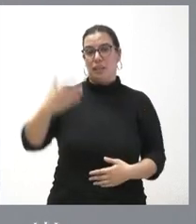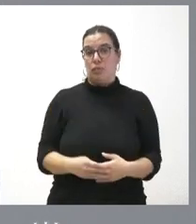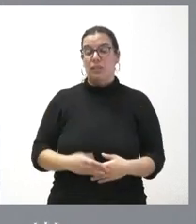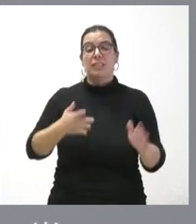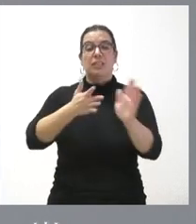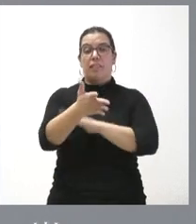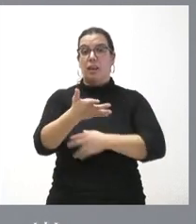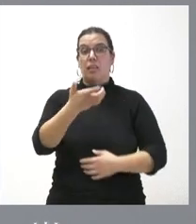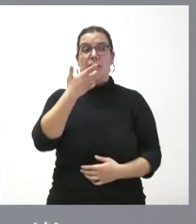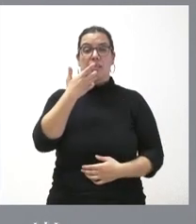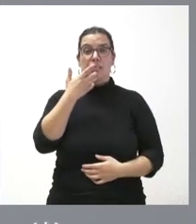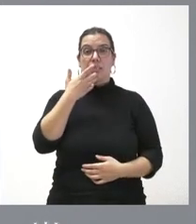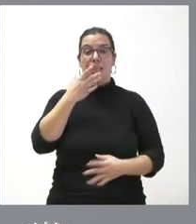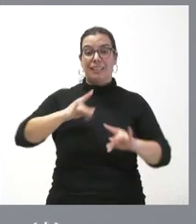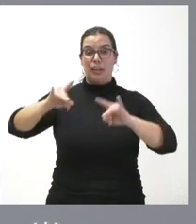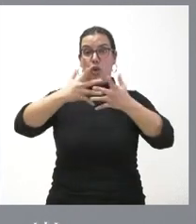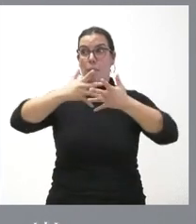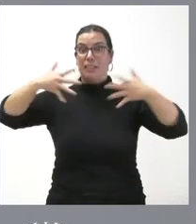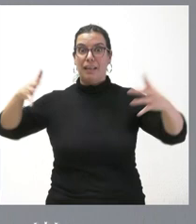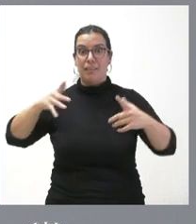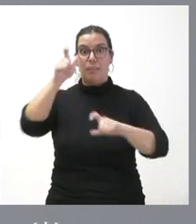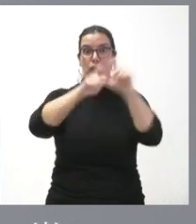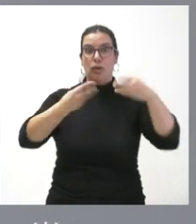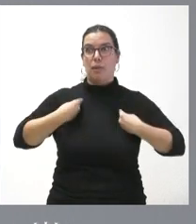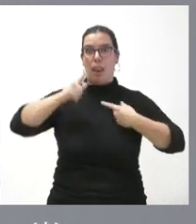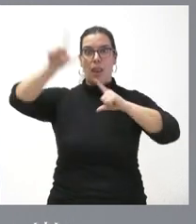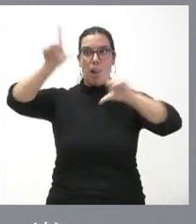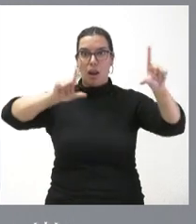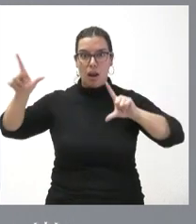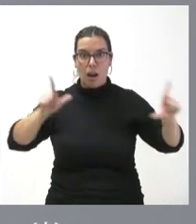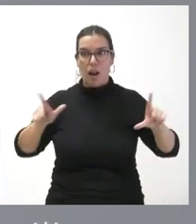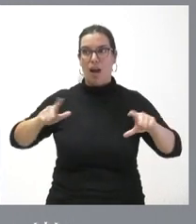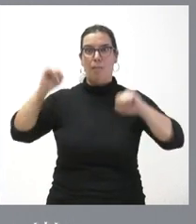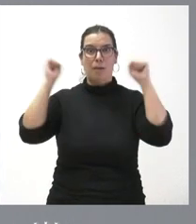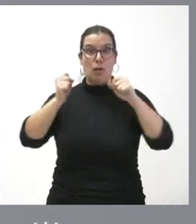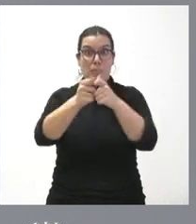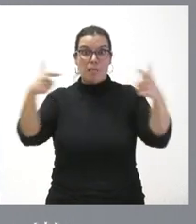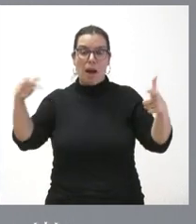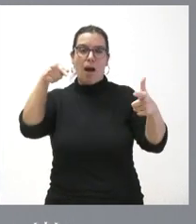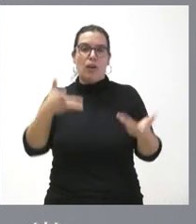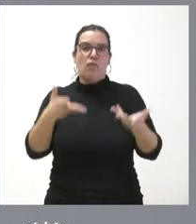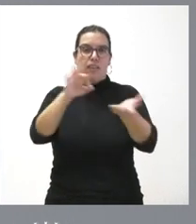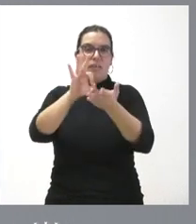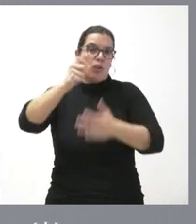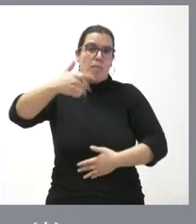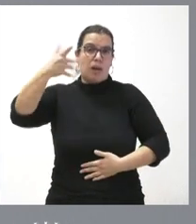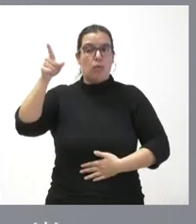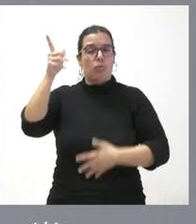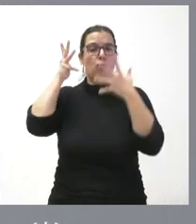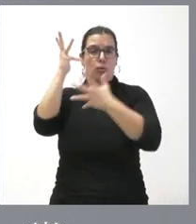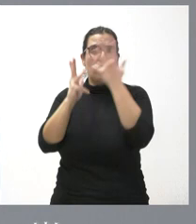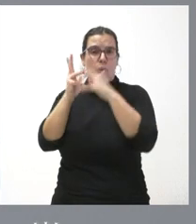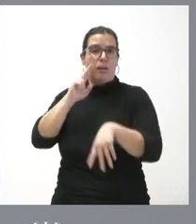públicos donde hay más superficie más dispersión más territorio y más envejecimiento y esto lo reconoce el Consejo de Cuentas